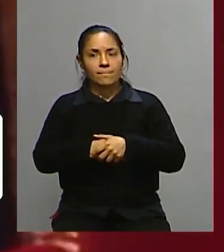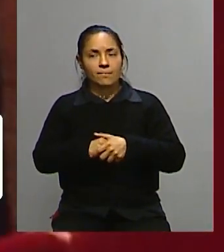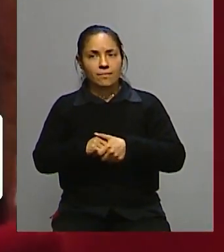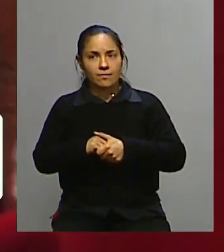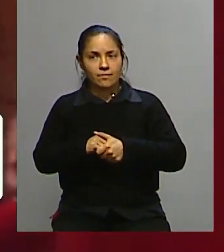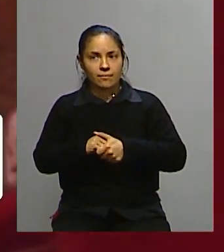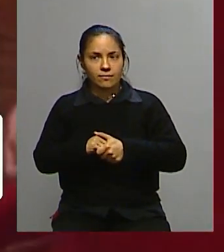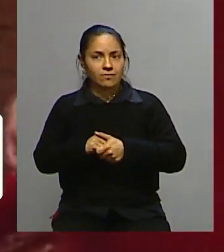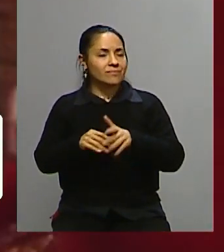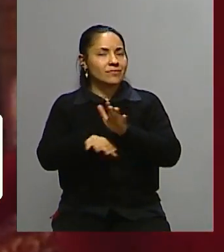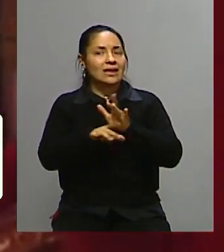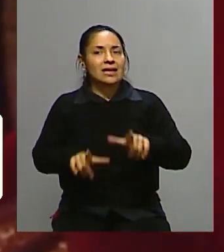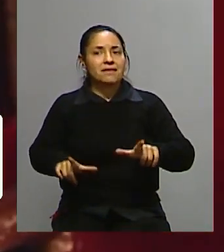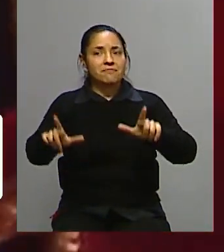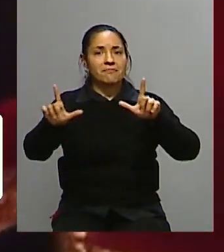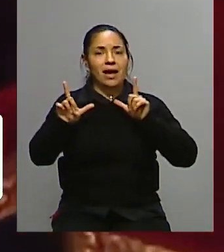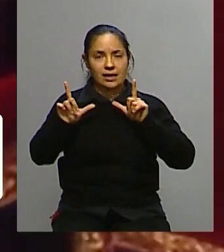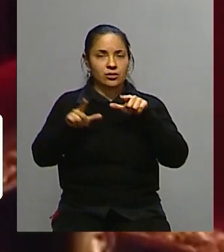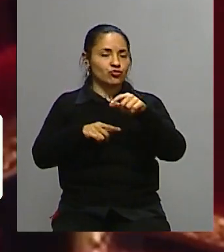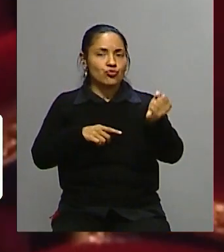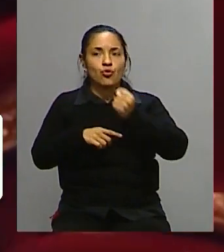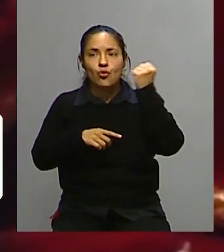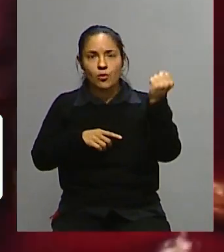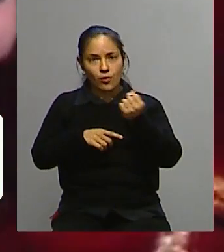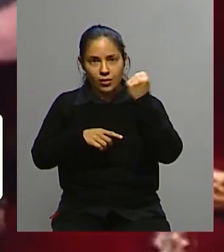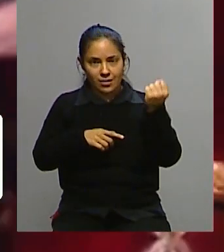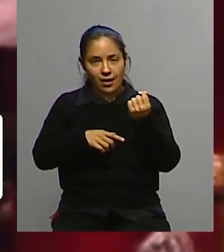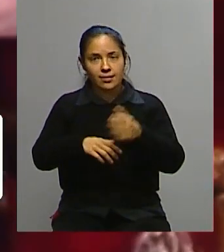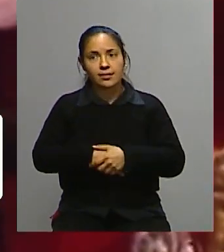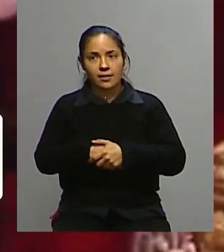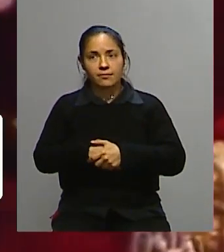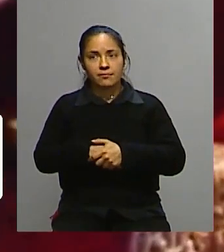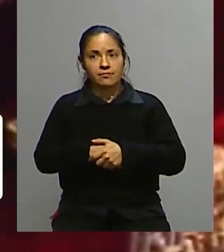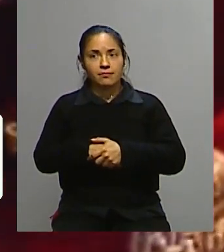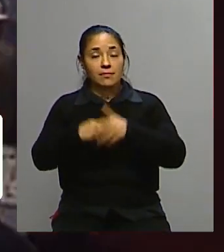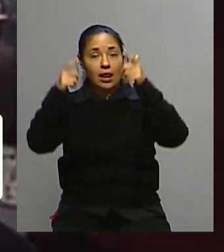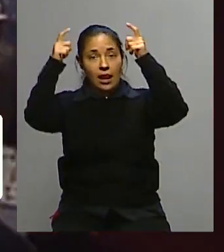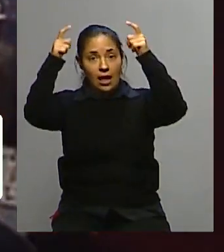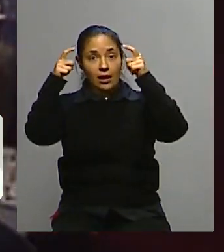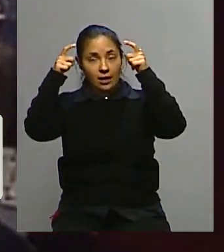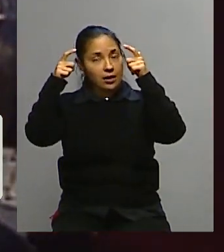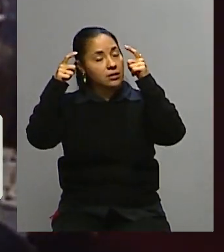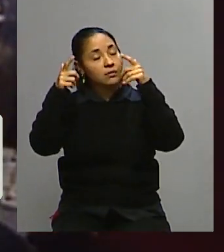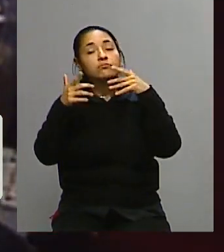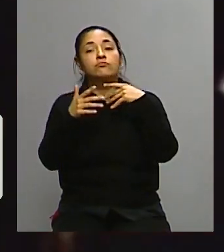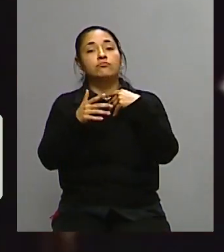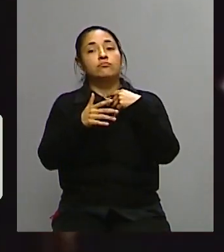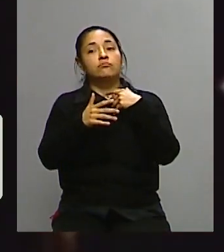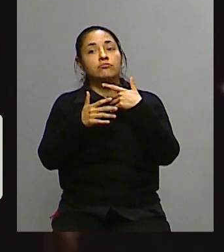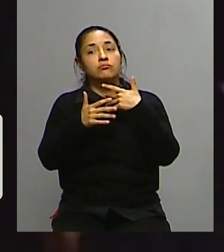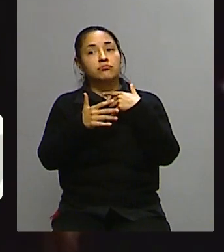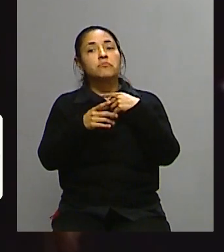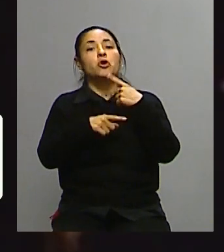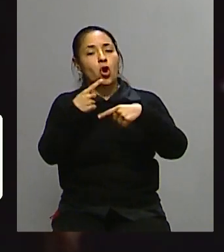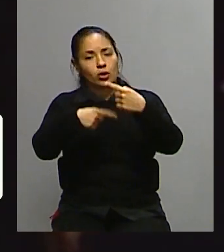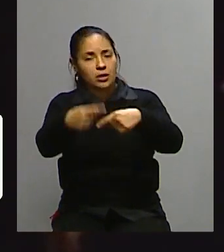cuestión de la imagen es muy importante, la reina pudo mantenerla muy hábilmente, muy carismáticamente,